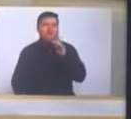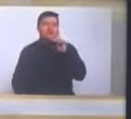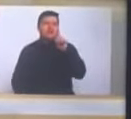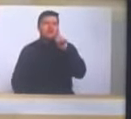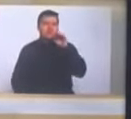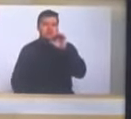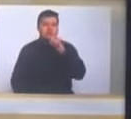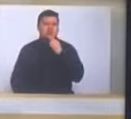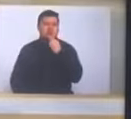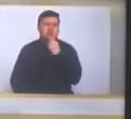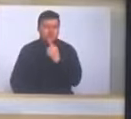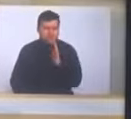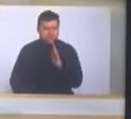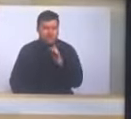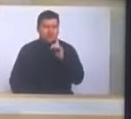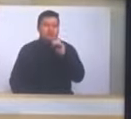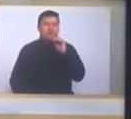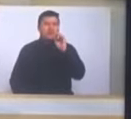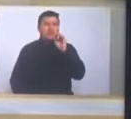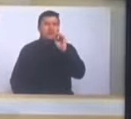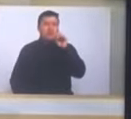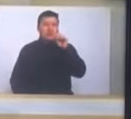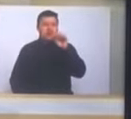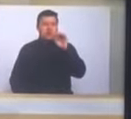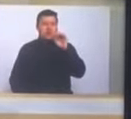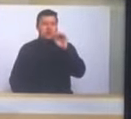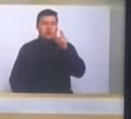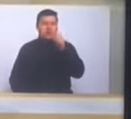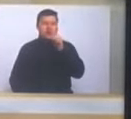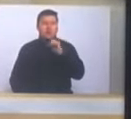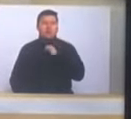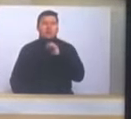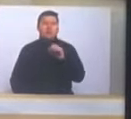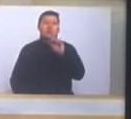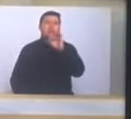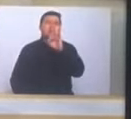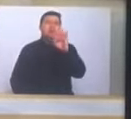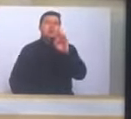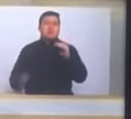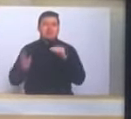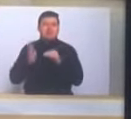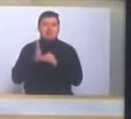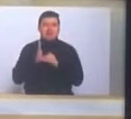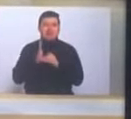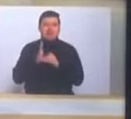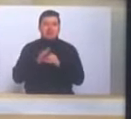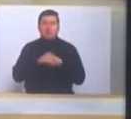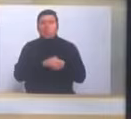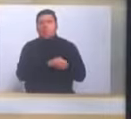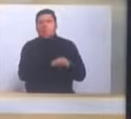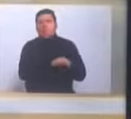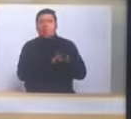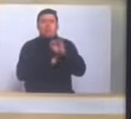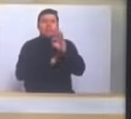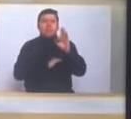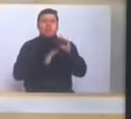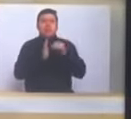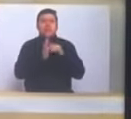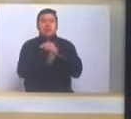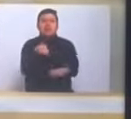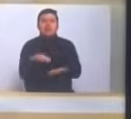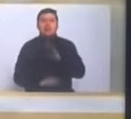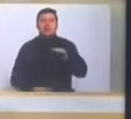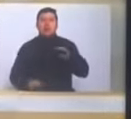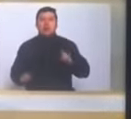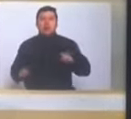habla ahorita del FENOJE donde hay más de 33 mil millones de pesos guardados que